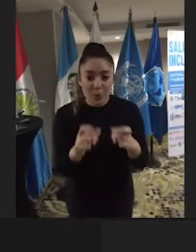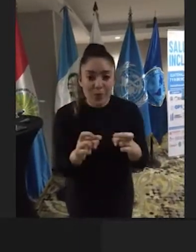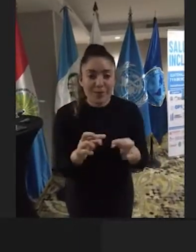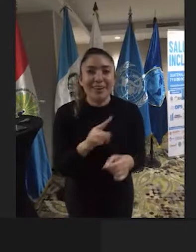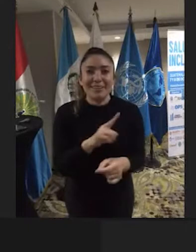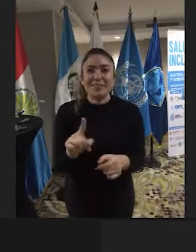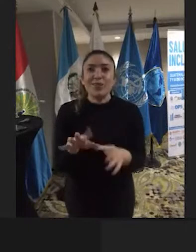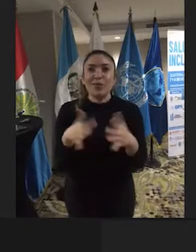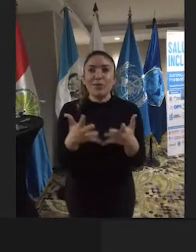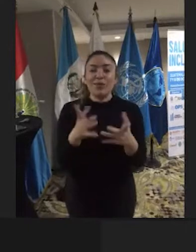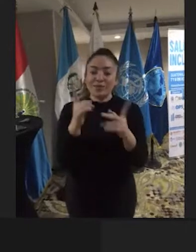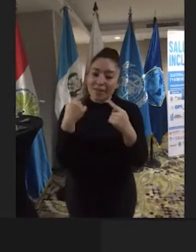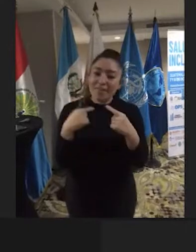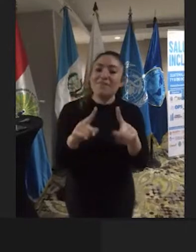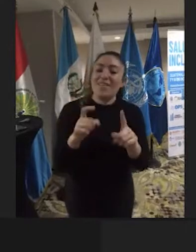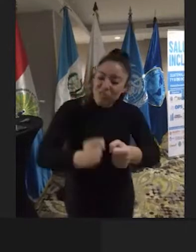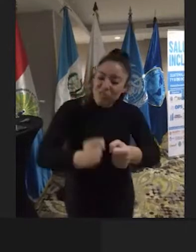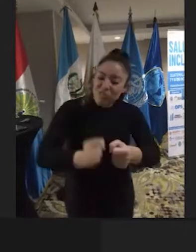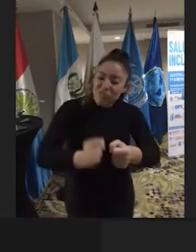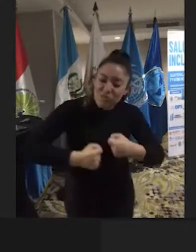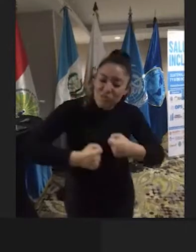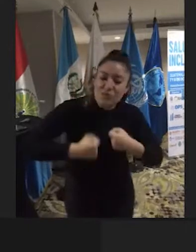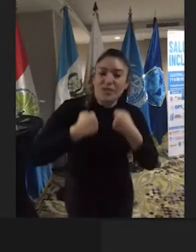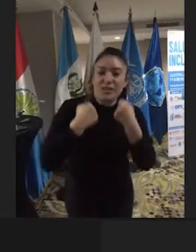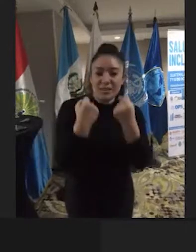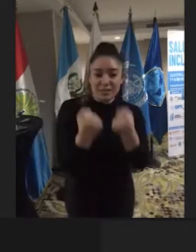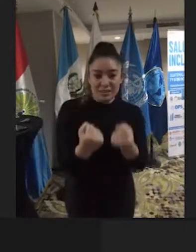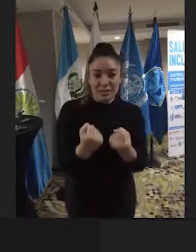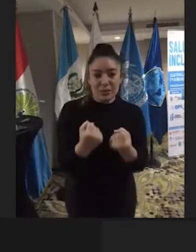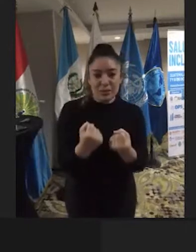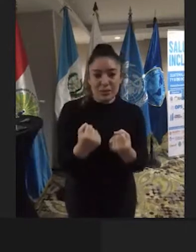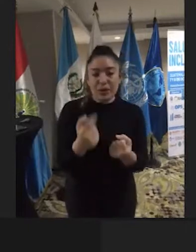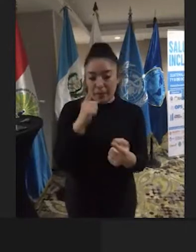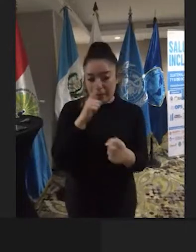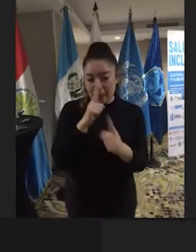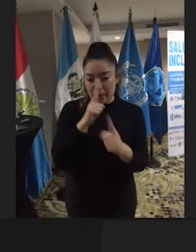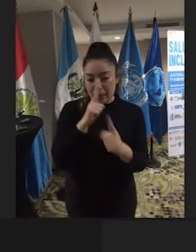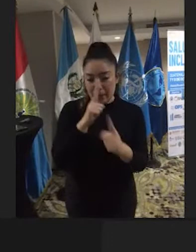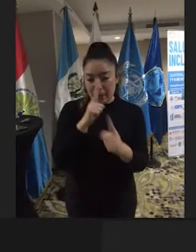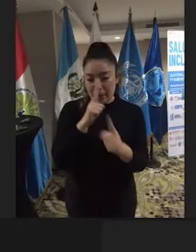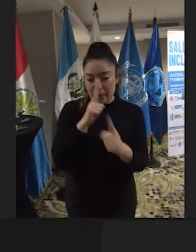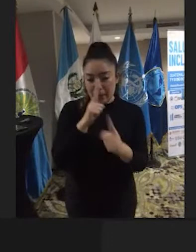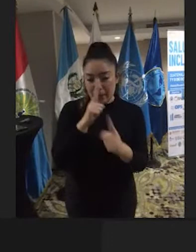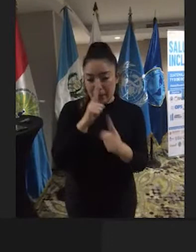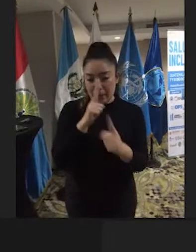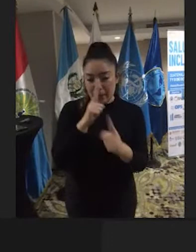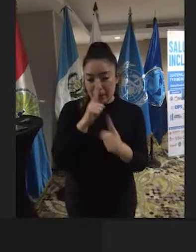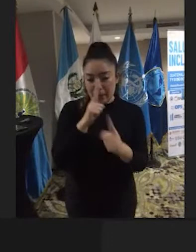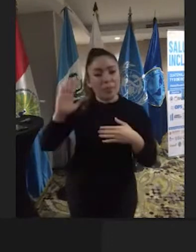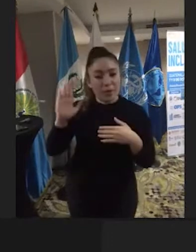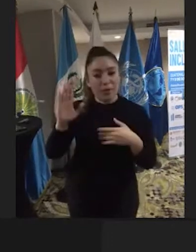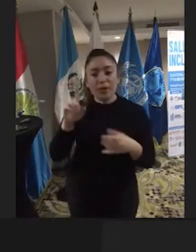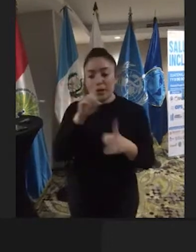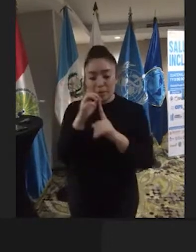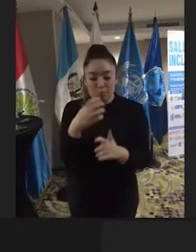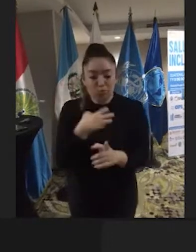se va fortaleciendo el camino hacia el verdadero cumplimiento y apropiación